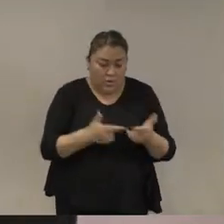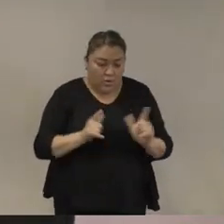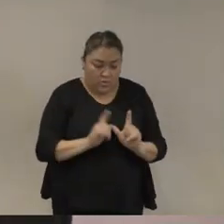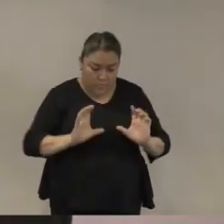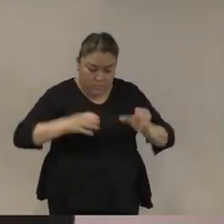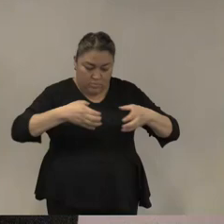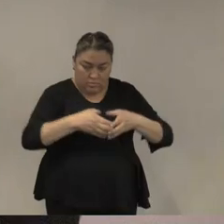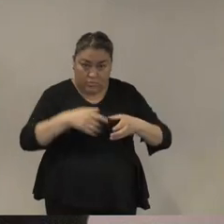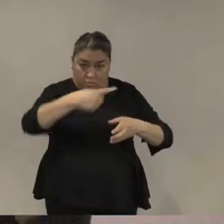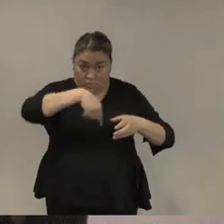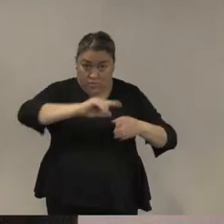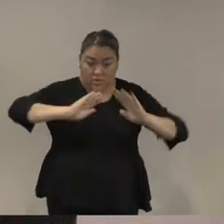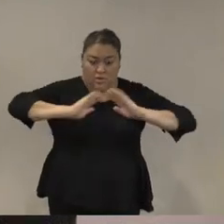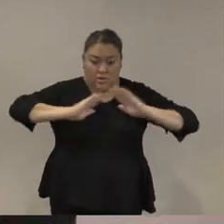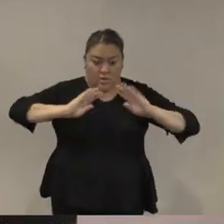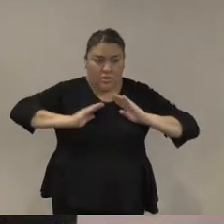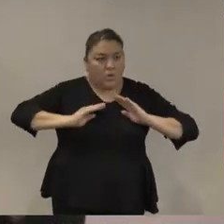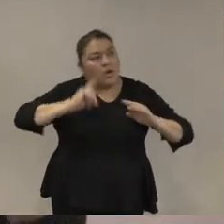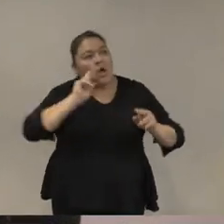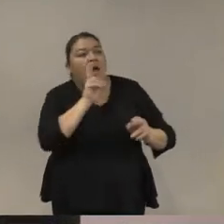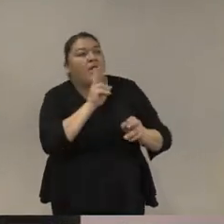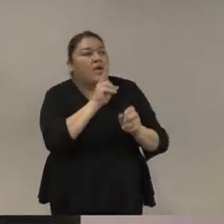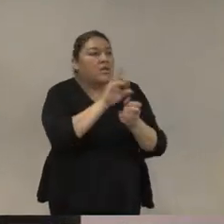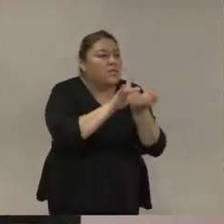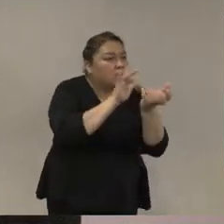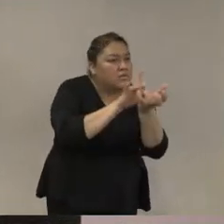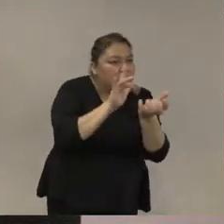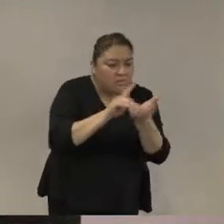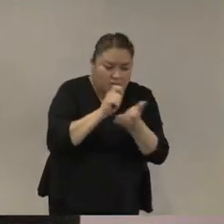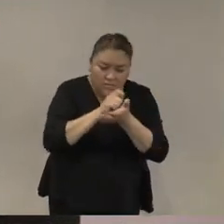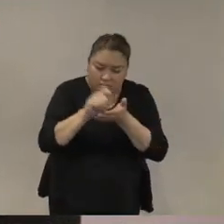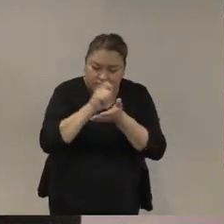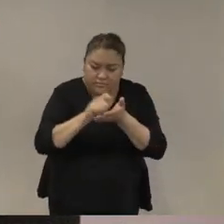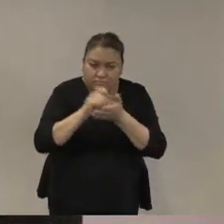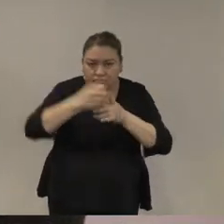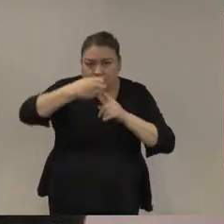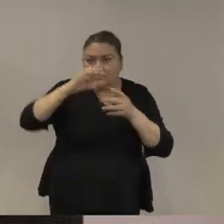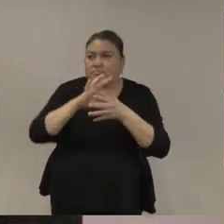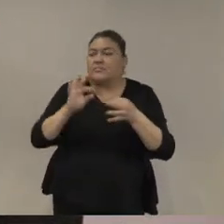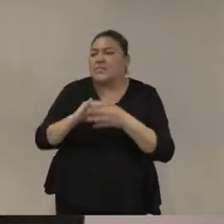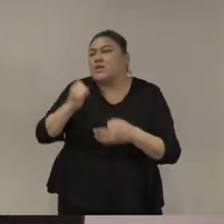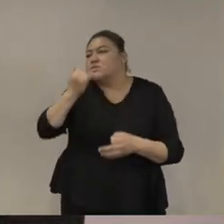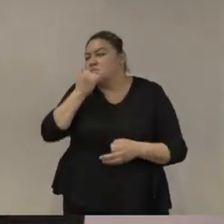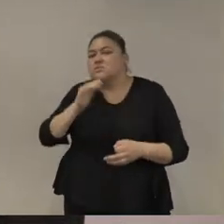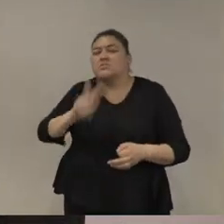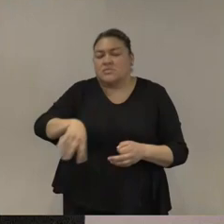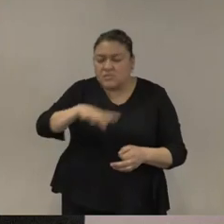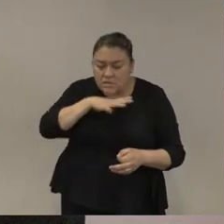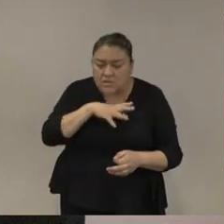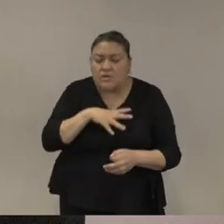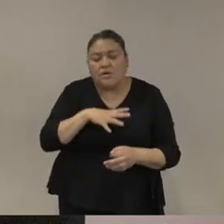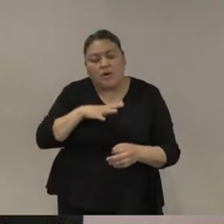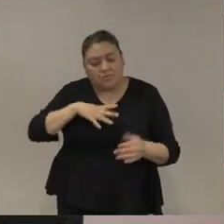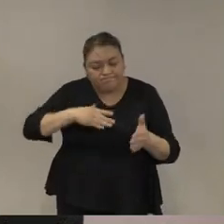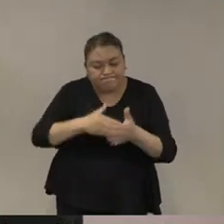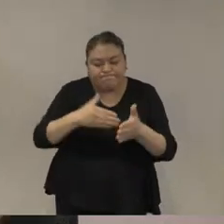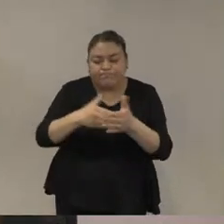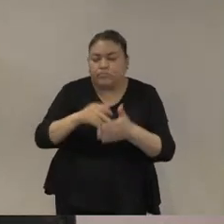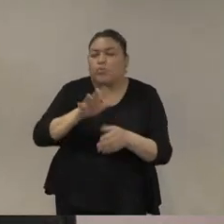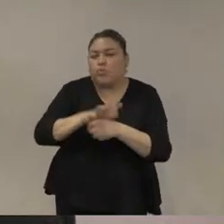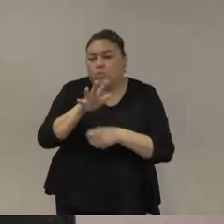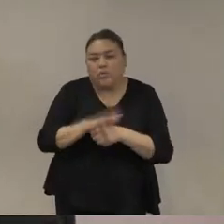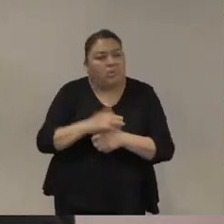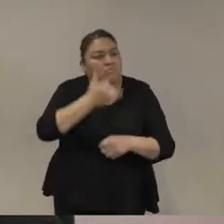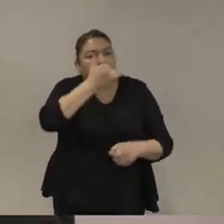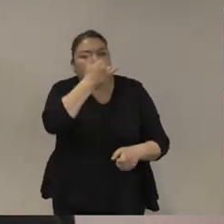son interpretados por militares como un obstáculo uno al cumplimiento de la misión y dos